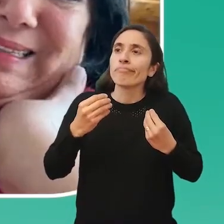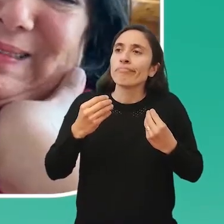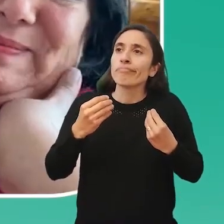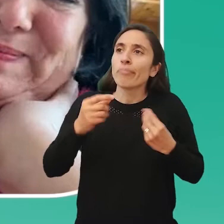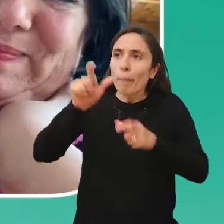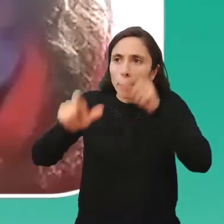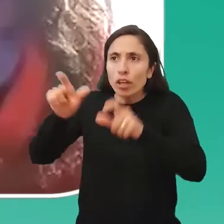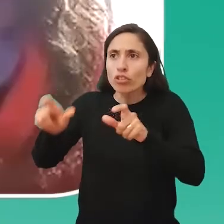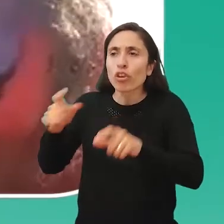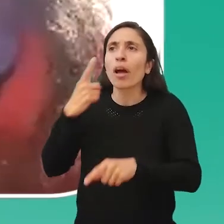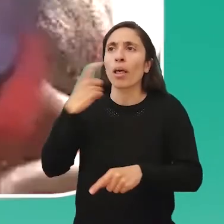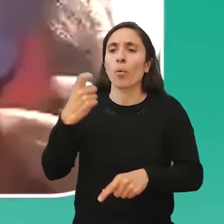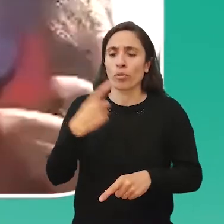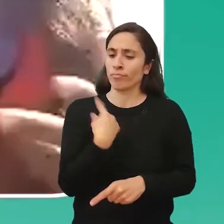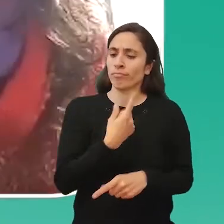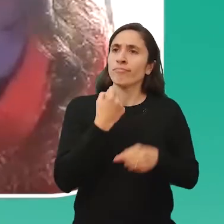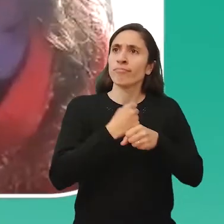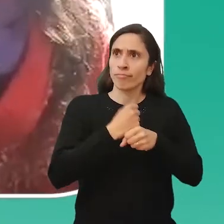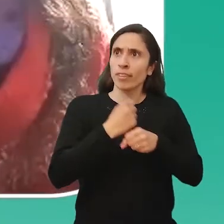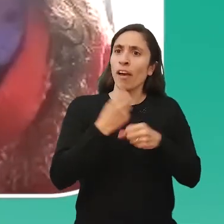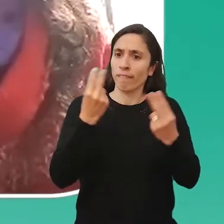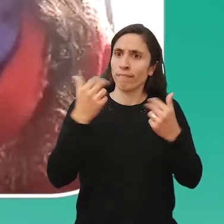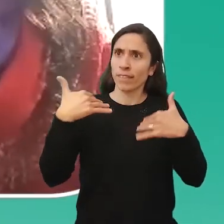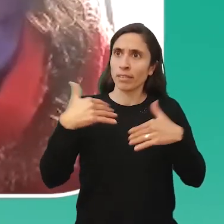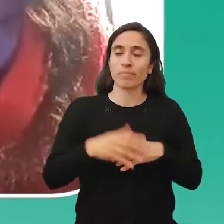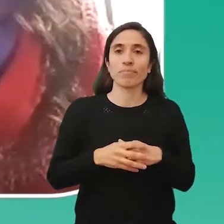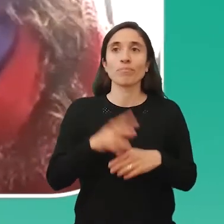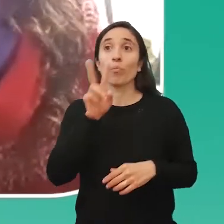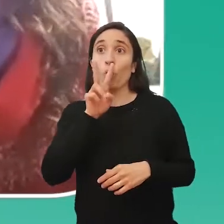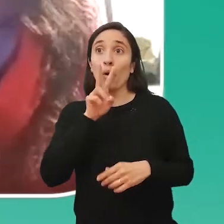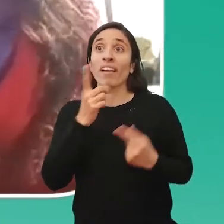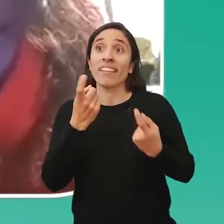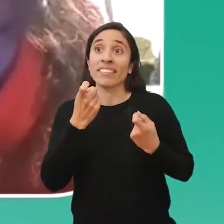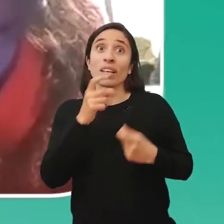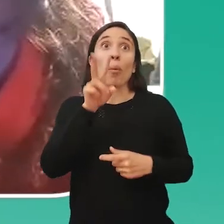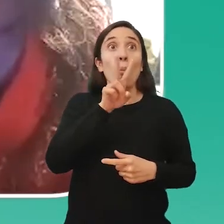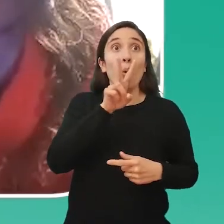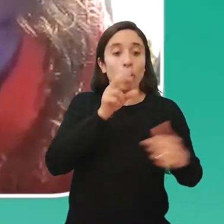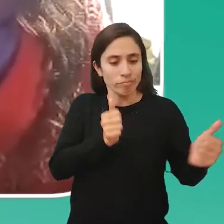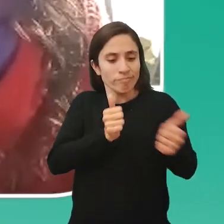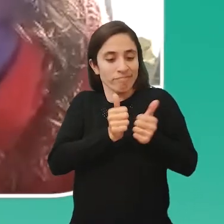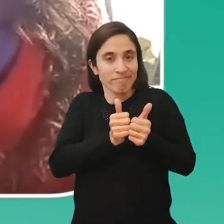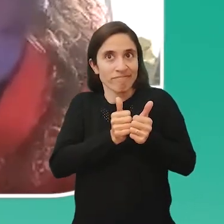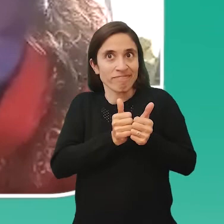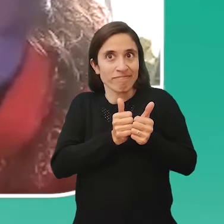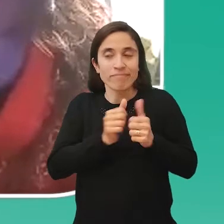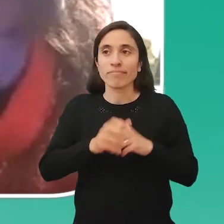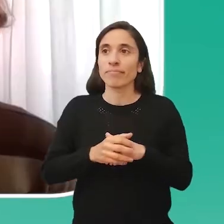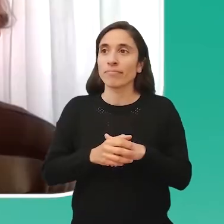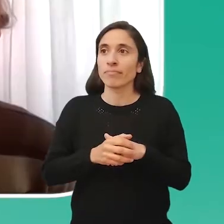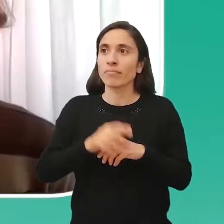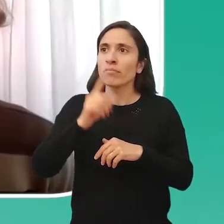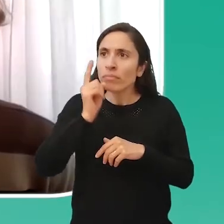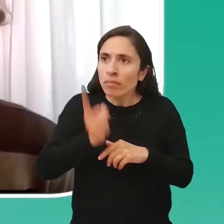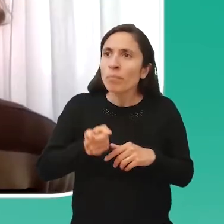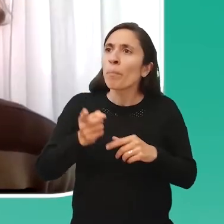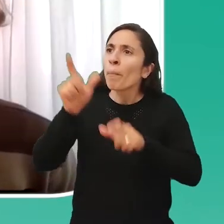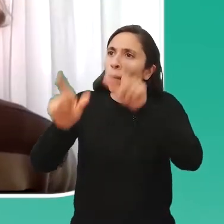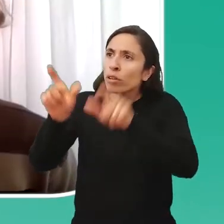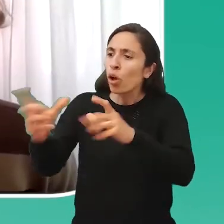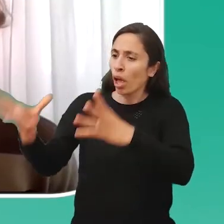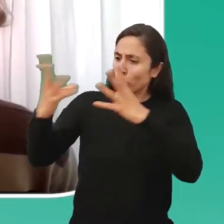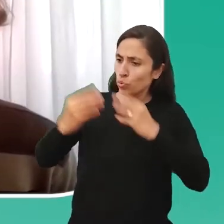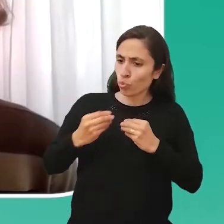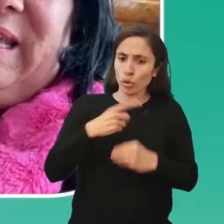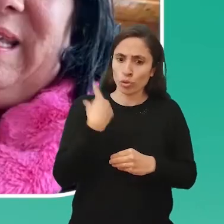Gracias. Nos emociona también sentir la valoración de otros y otras de nuestro trabajo. Y que una no hace